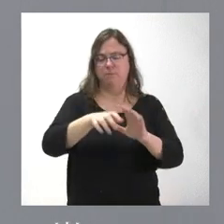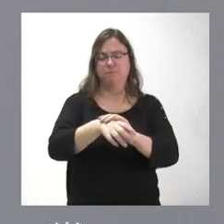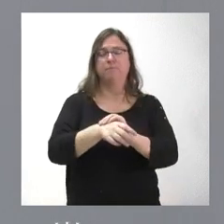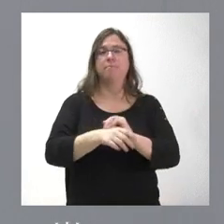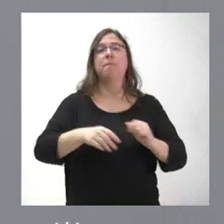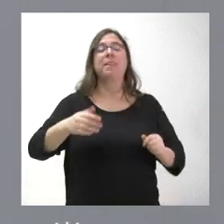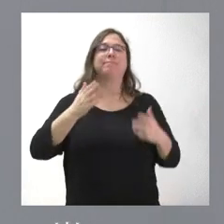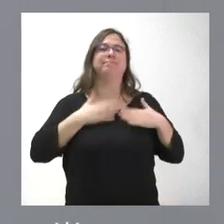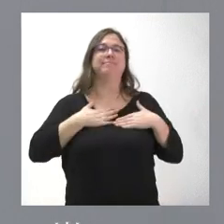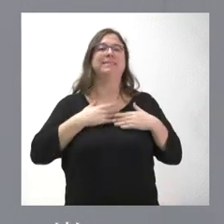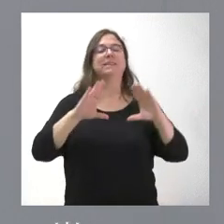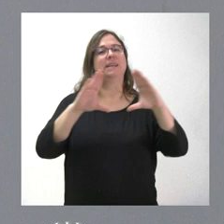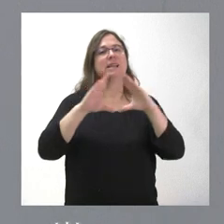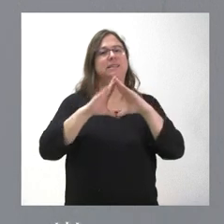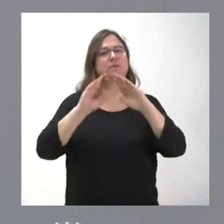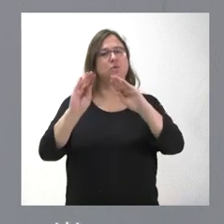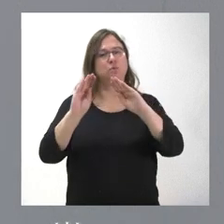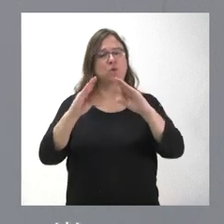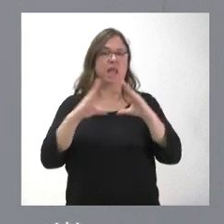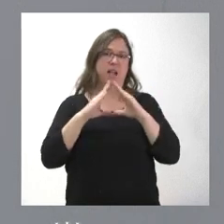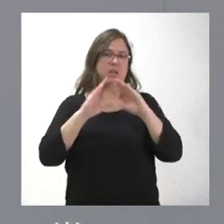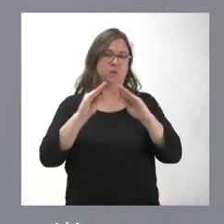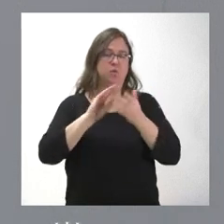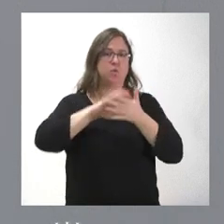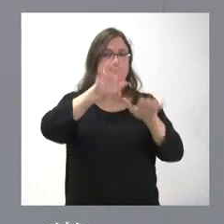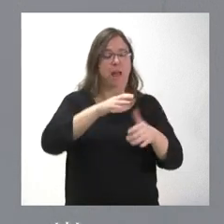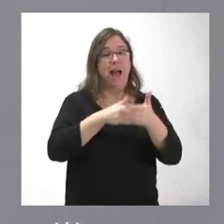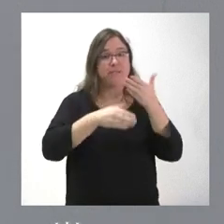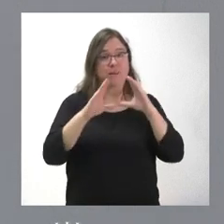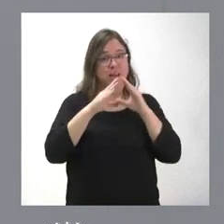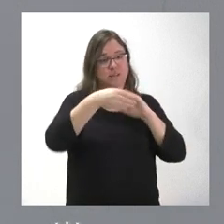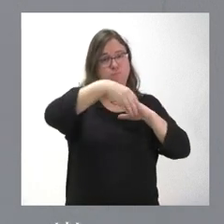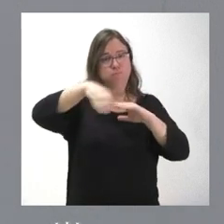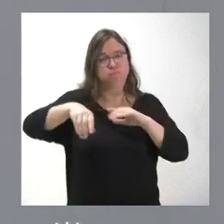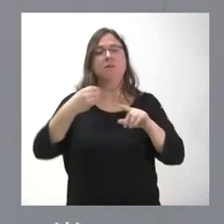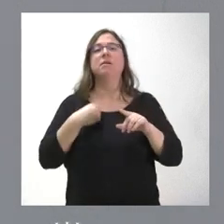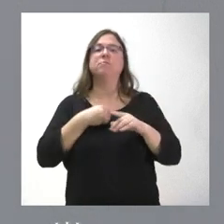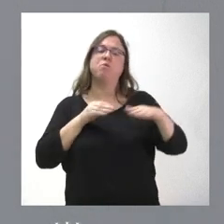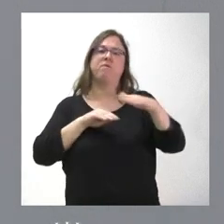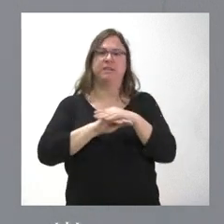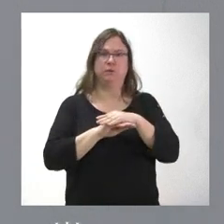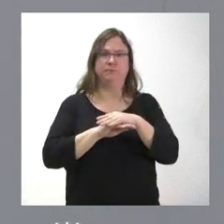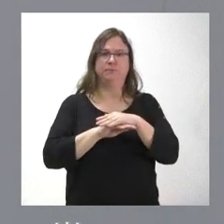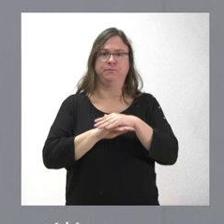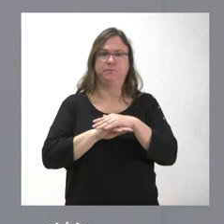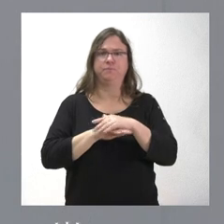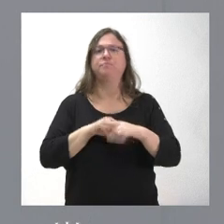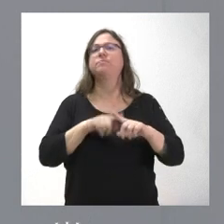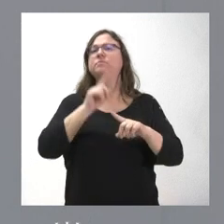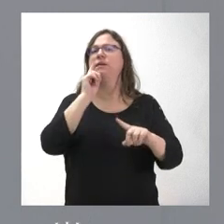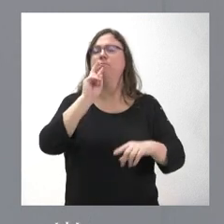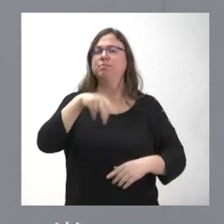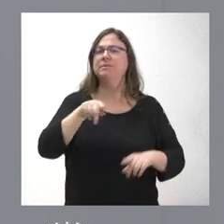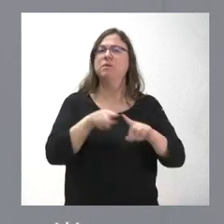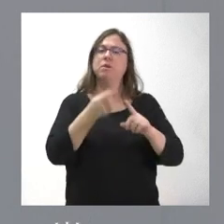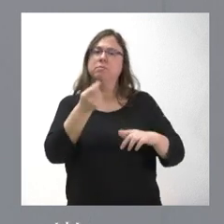titularidad de las diócesis de la comunidad. A través de las diócesis se lleva a cabo esta inversión y que es una inversión, por